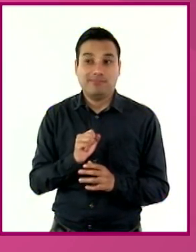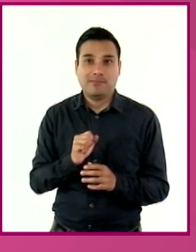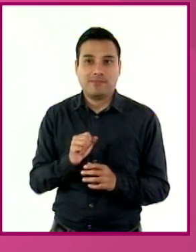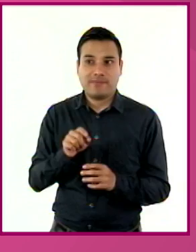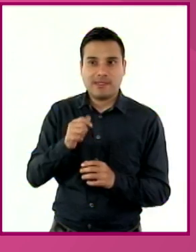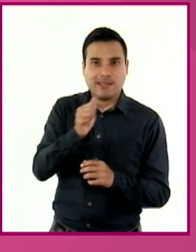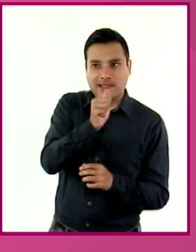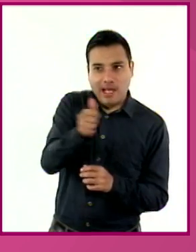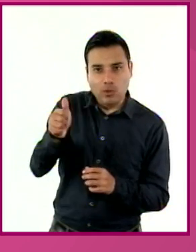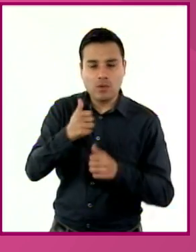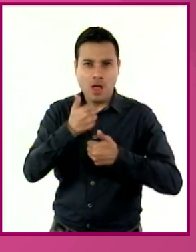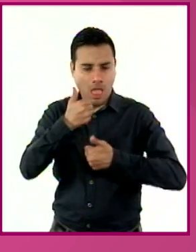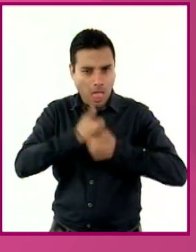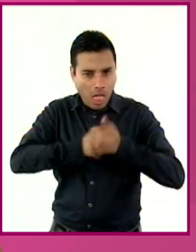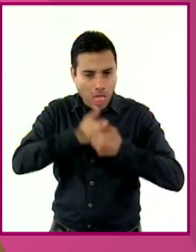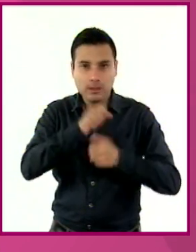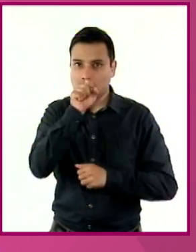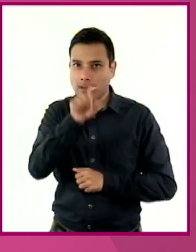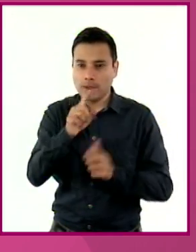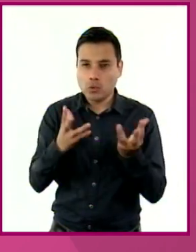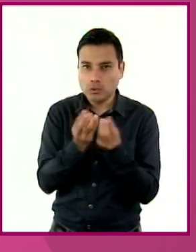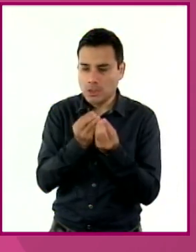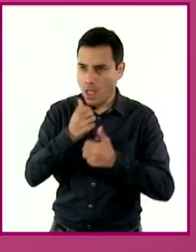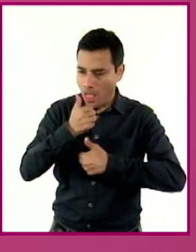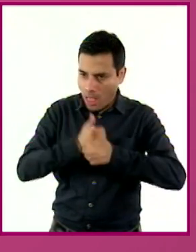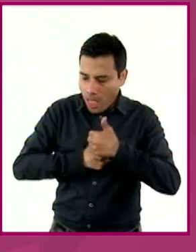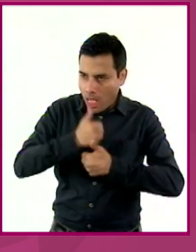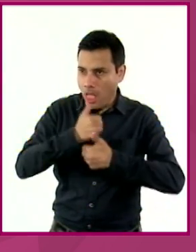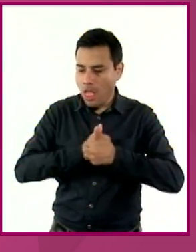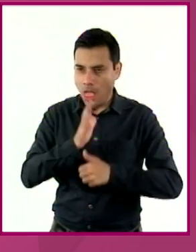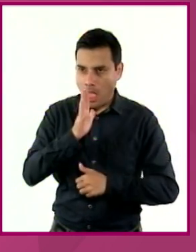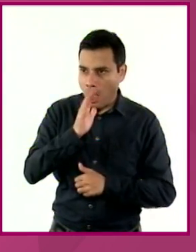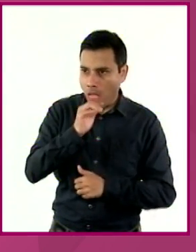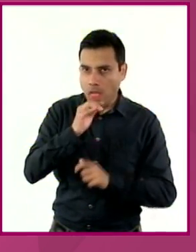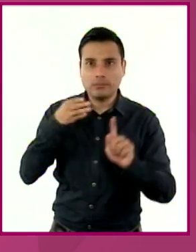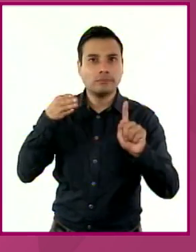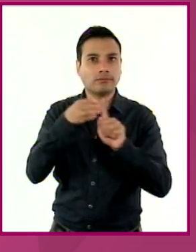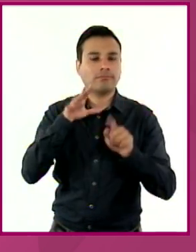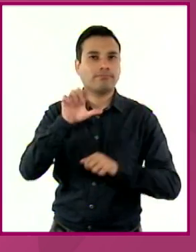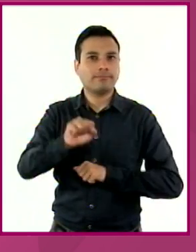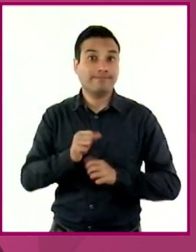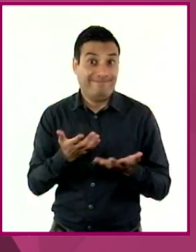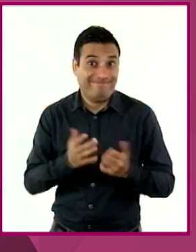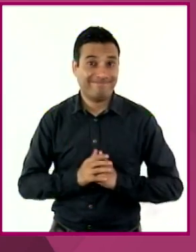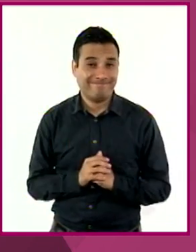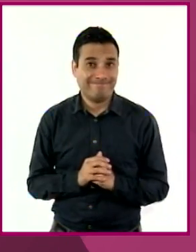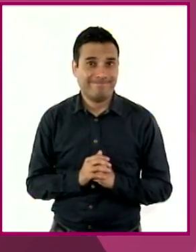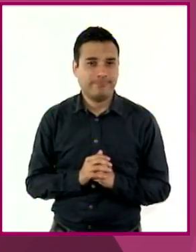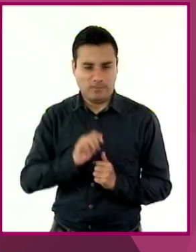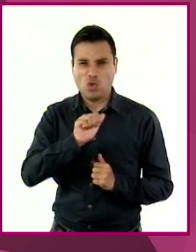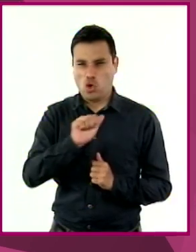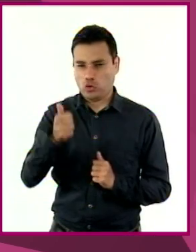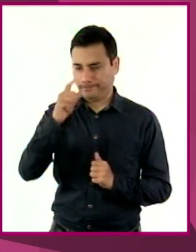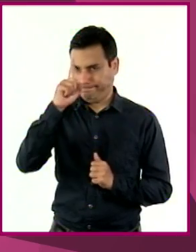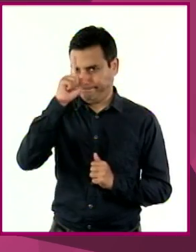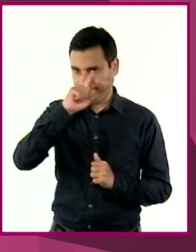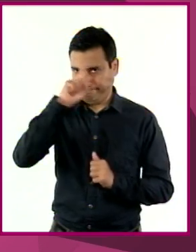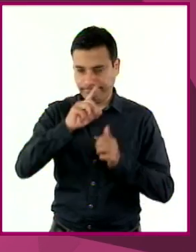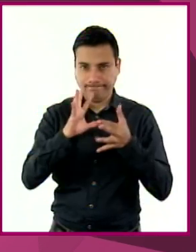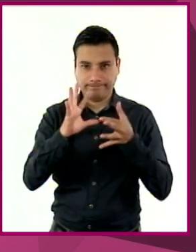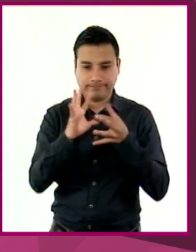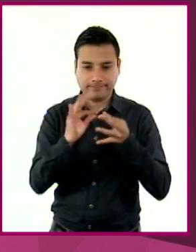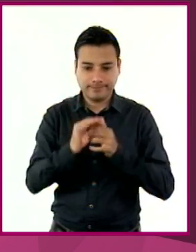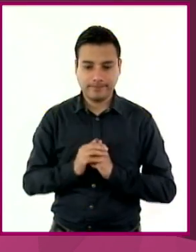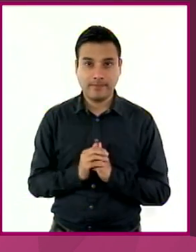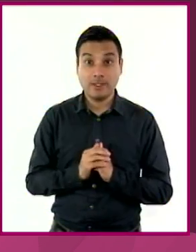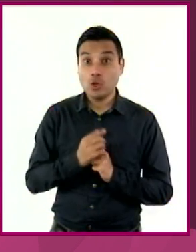permitan la colaboración para el logro de metas. Otro aspecto a considerar en esta etapa es que las niñas y los